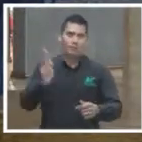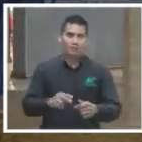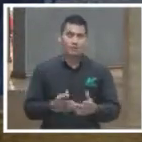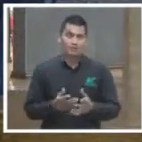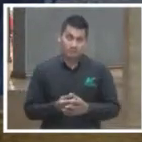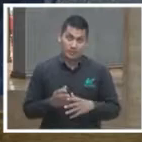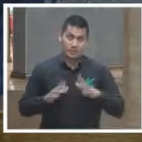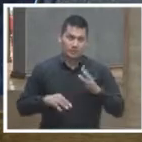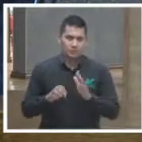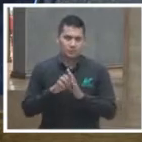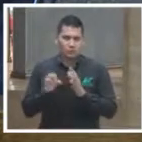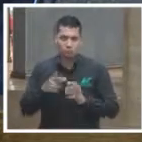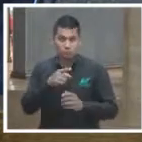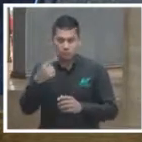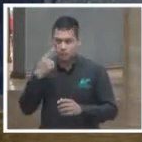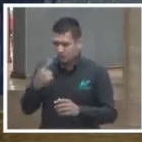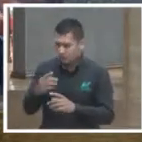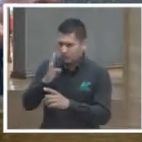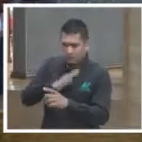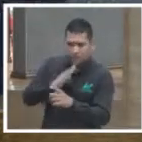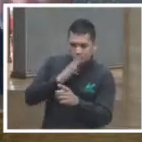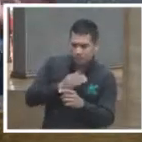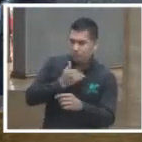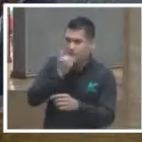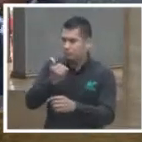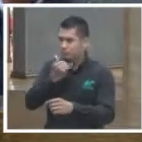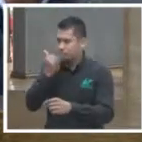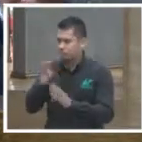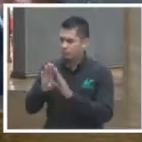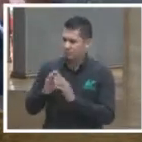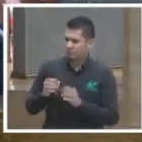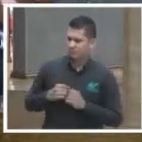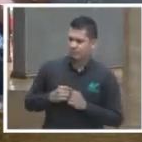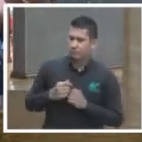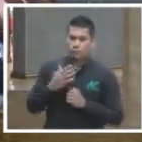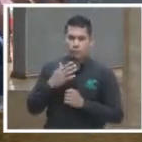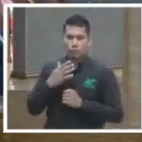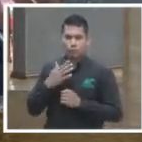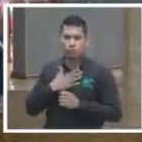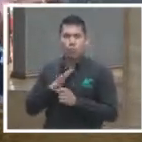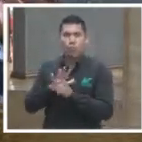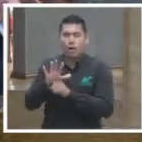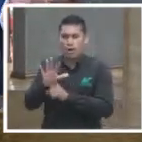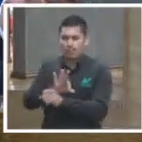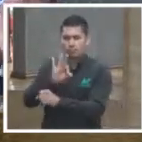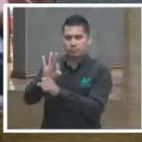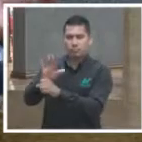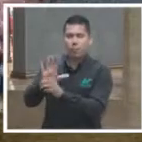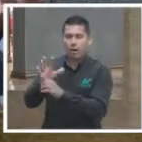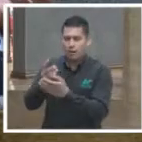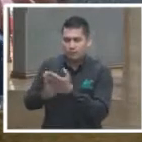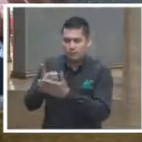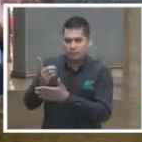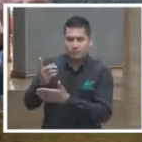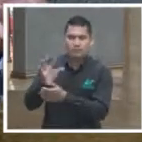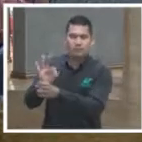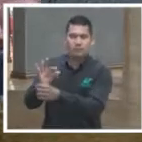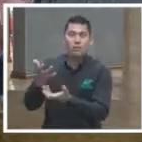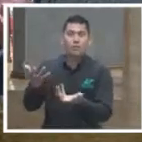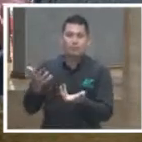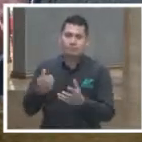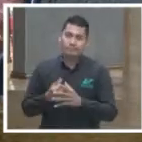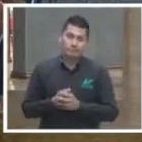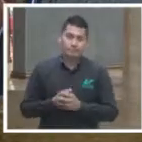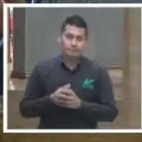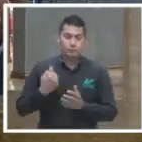aquí hay una sanción, aquí hay una violación, cuál es el derecho que tengo que privilegiar en esto. Y ahí estamos justamente hablando